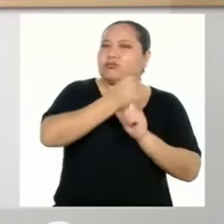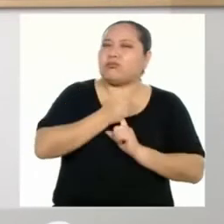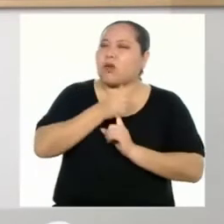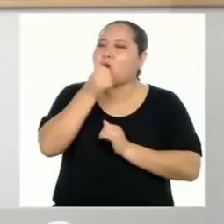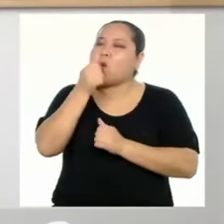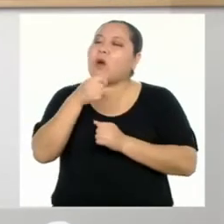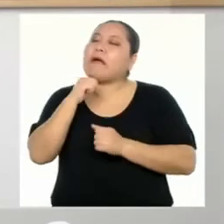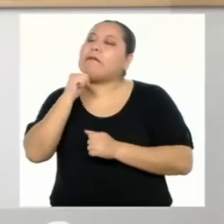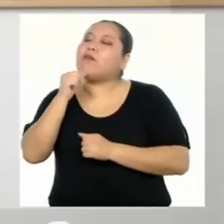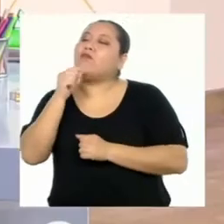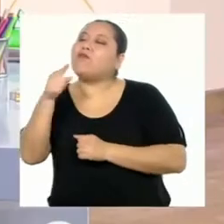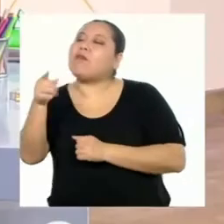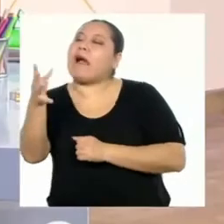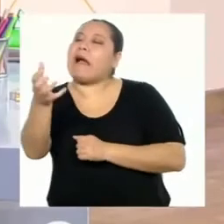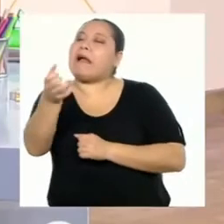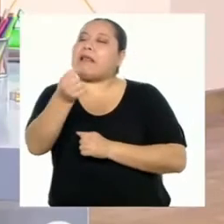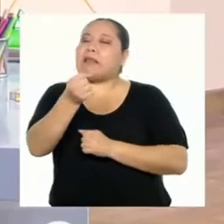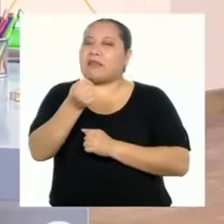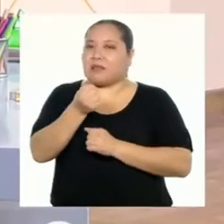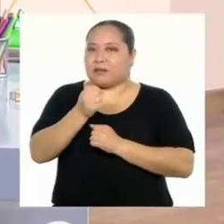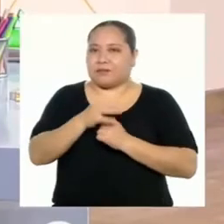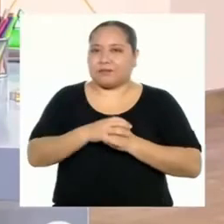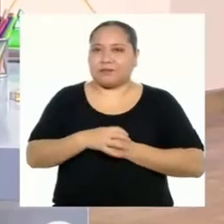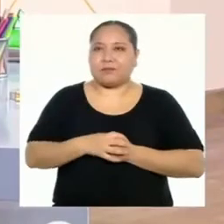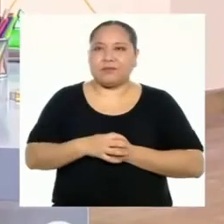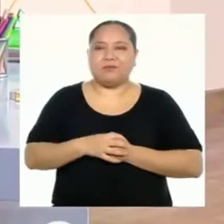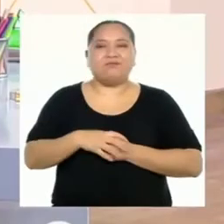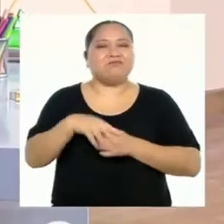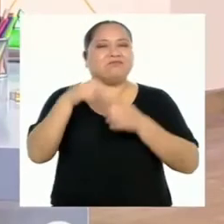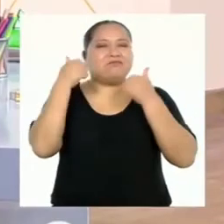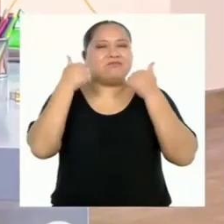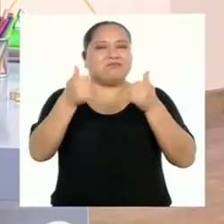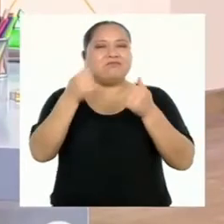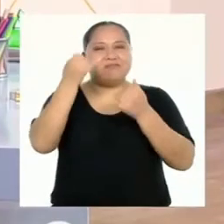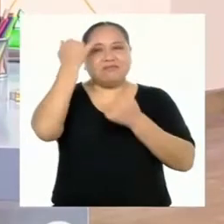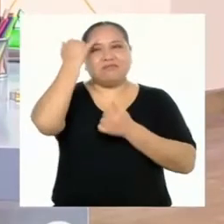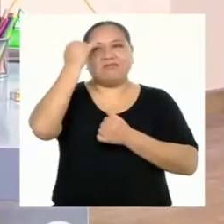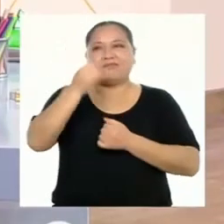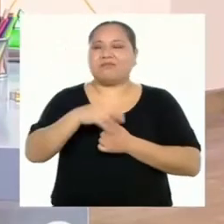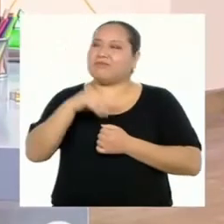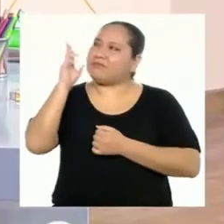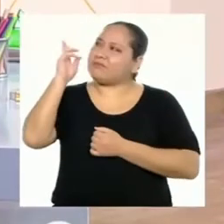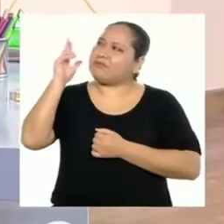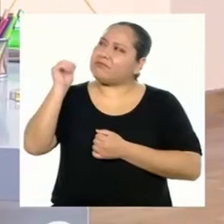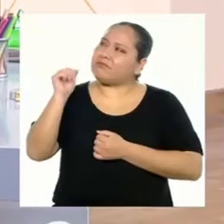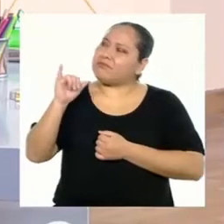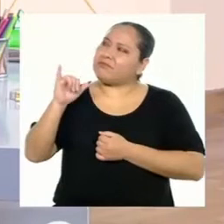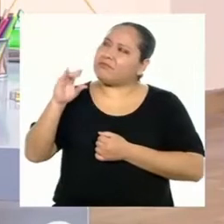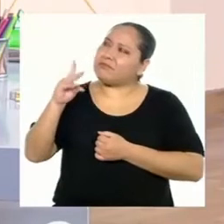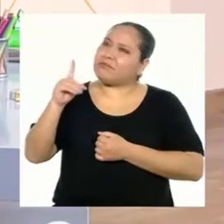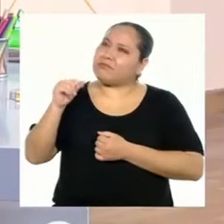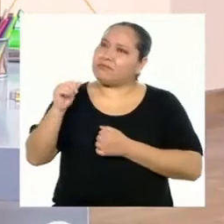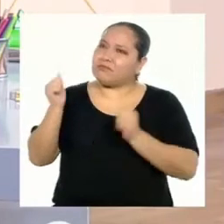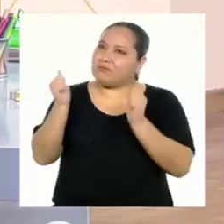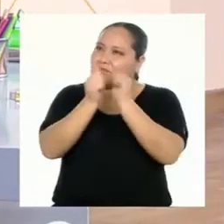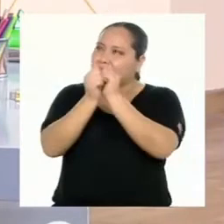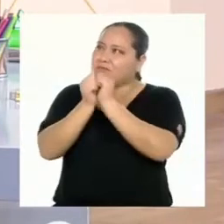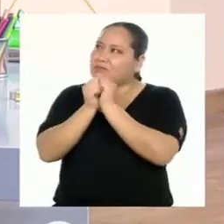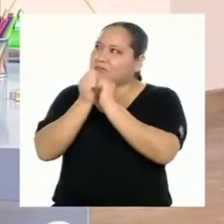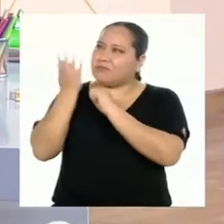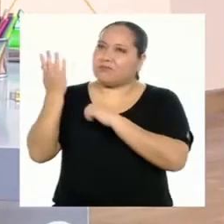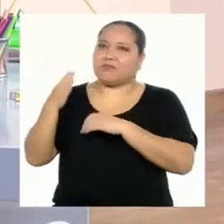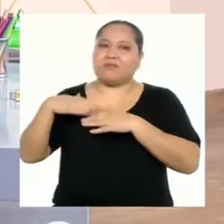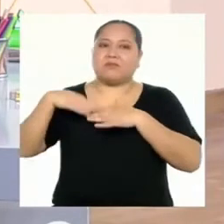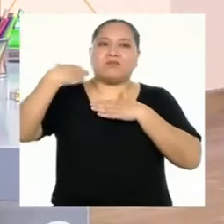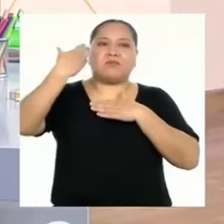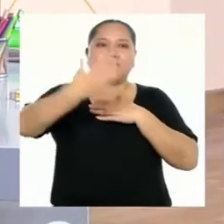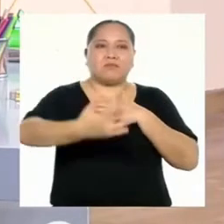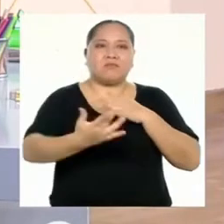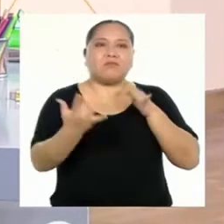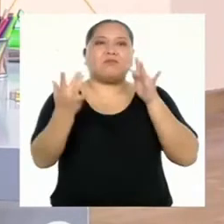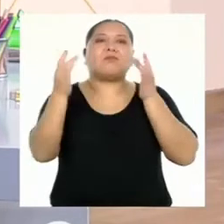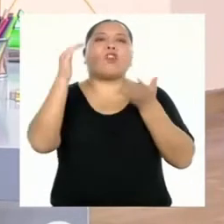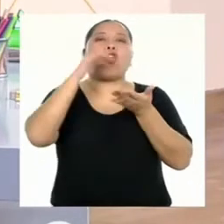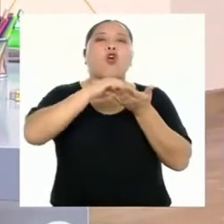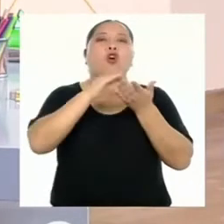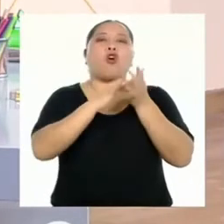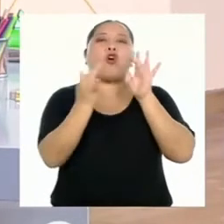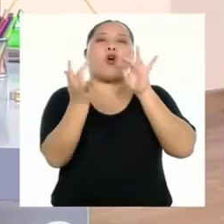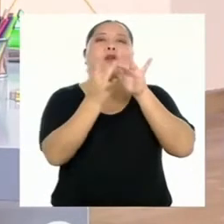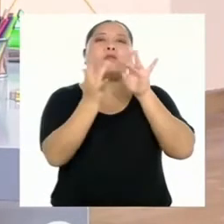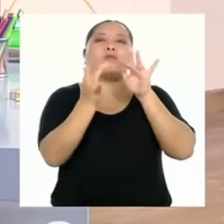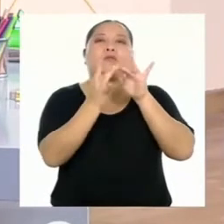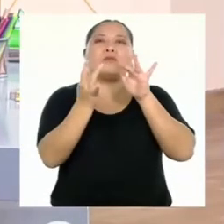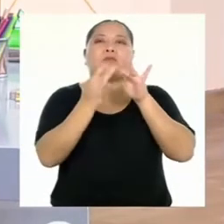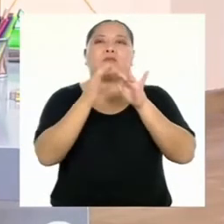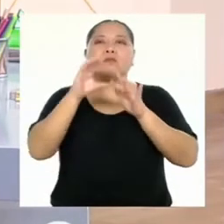qué nos falta reforzar. ¡Qué buena idea! Profesora Aira, yo me quedo aquí con usted y luego nos volvemos a